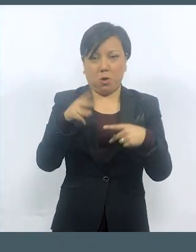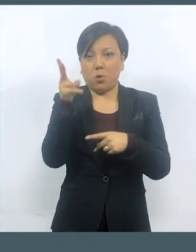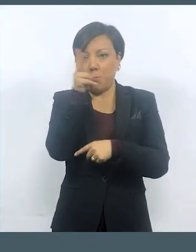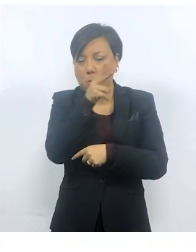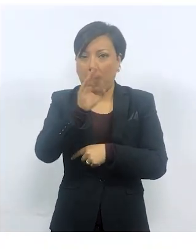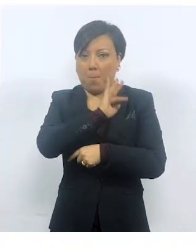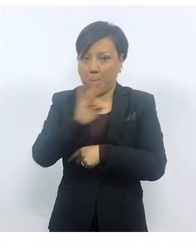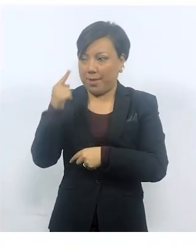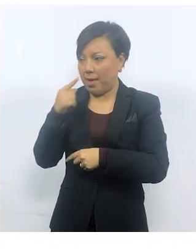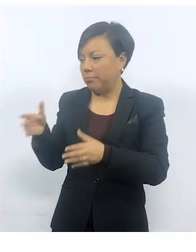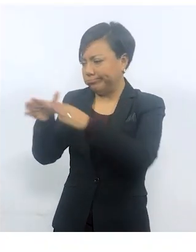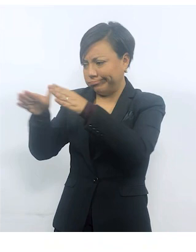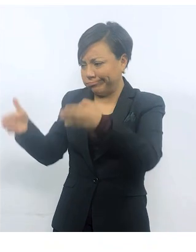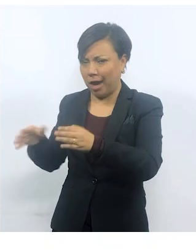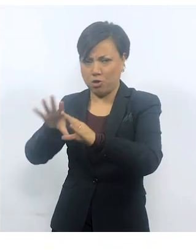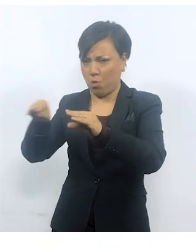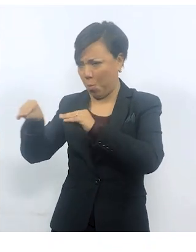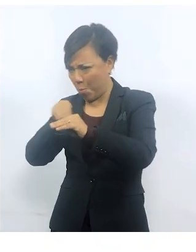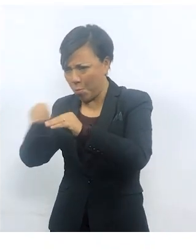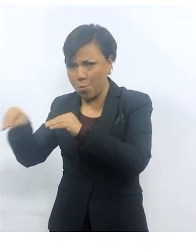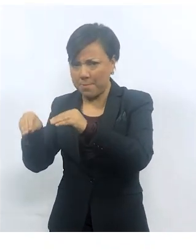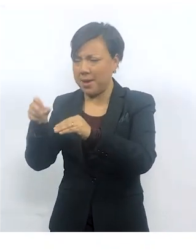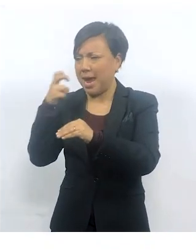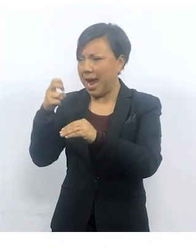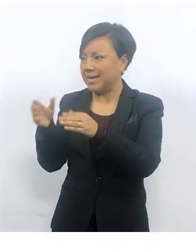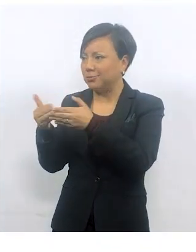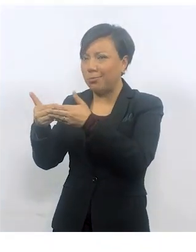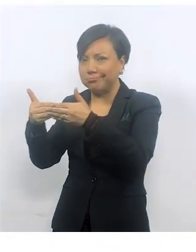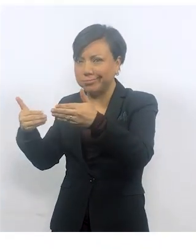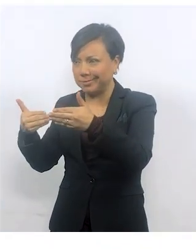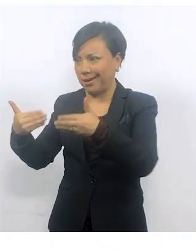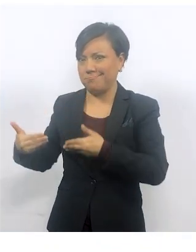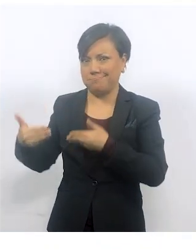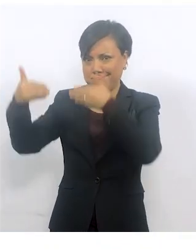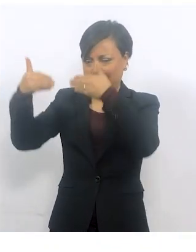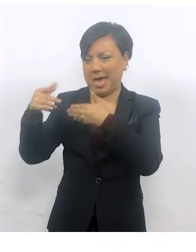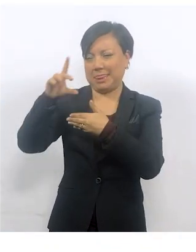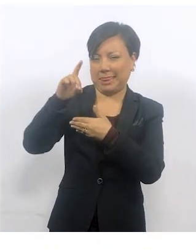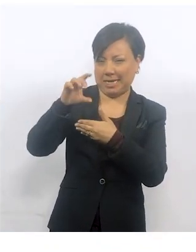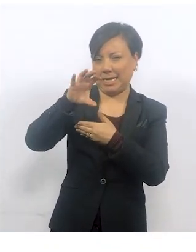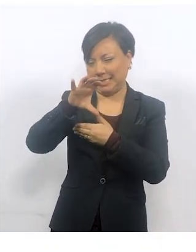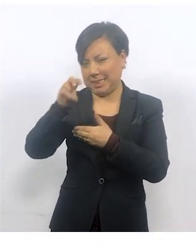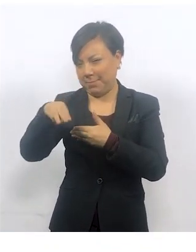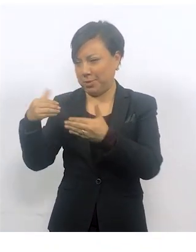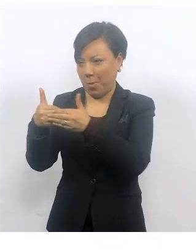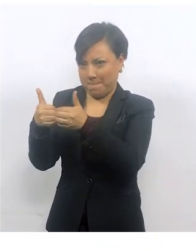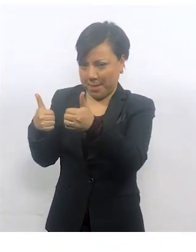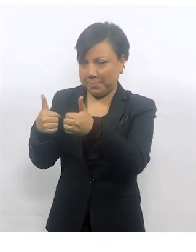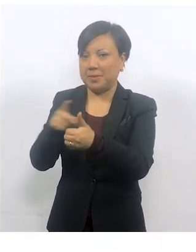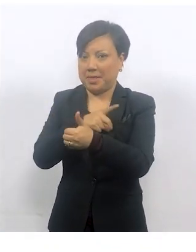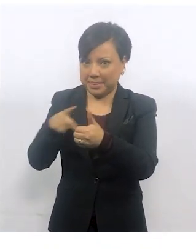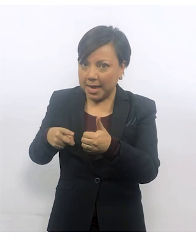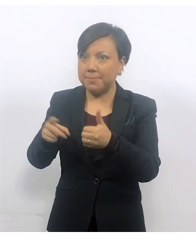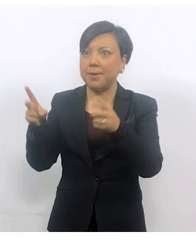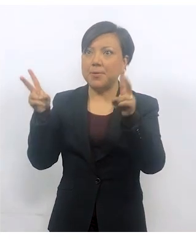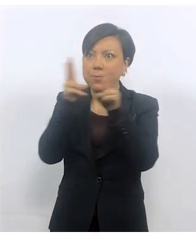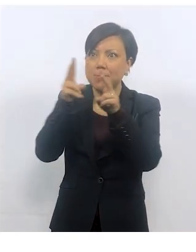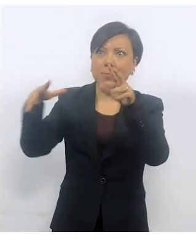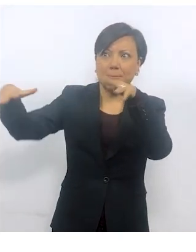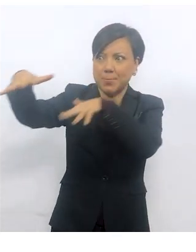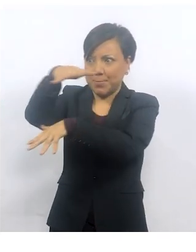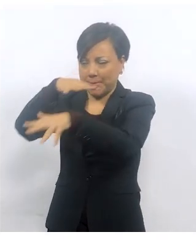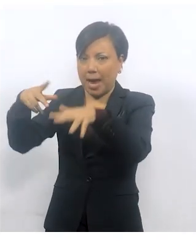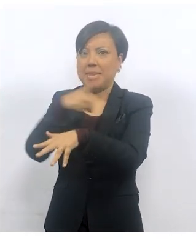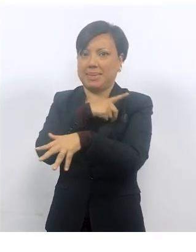persona. Ubica el concentrador en una base estable o en el piso, en un espacio alejado al menos 30 centímetros de la pared. Es necesario que fluya